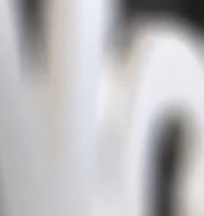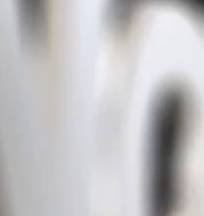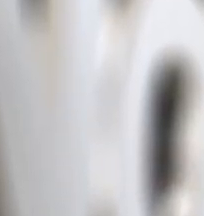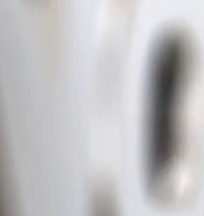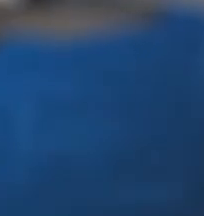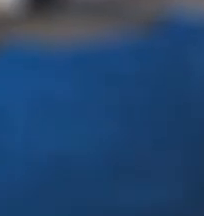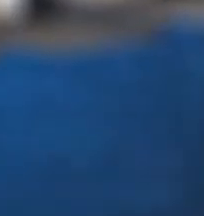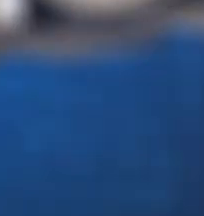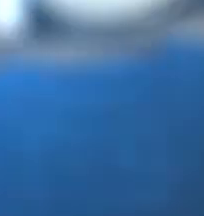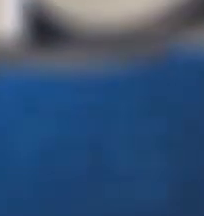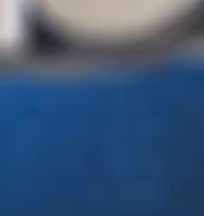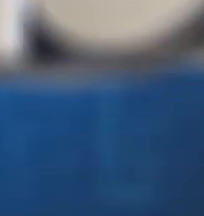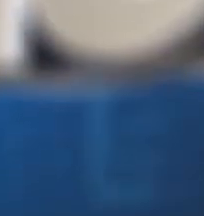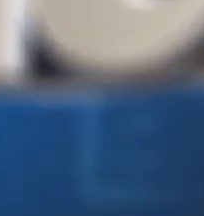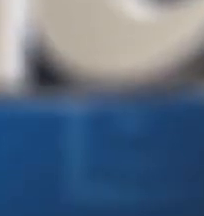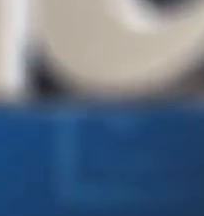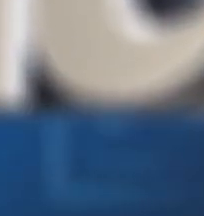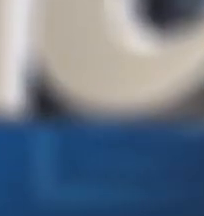de de